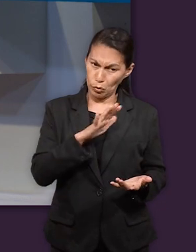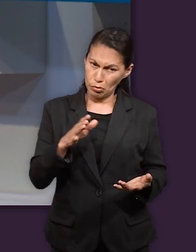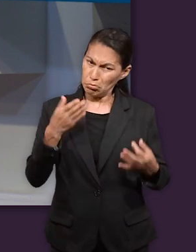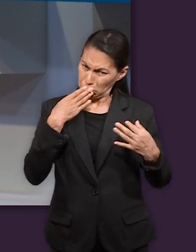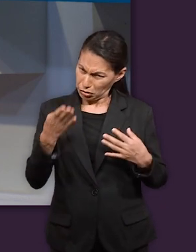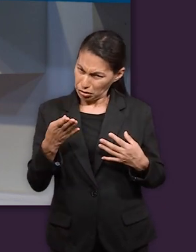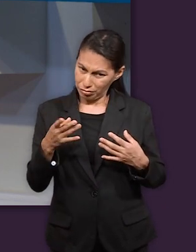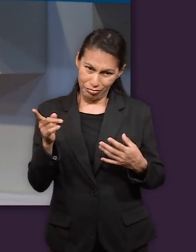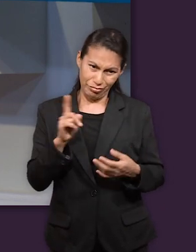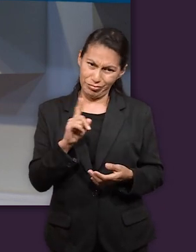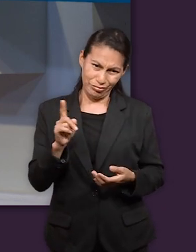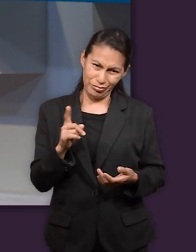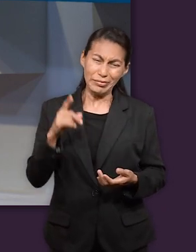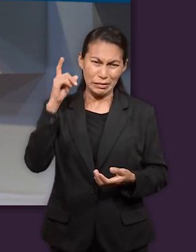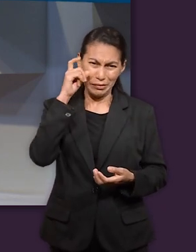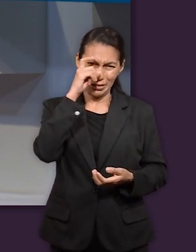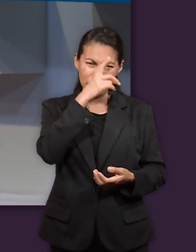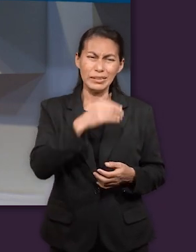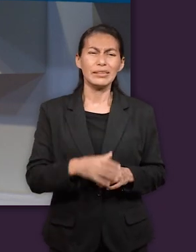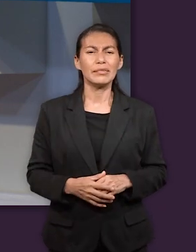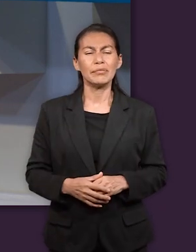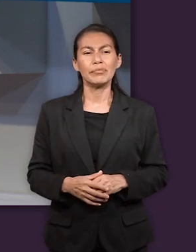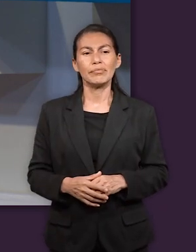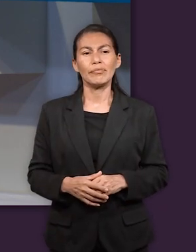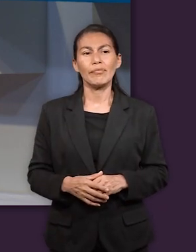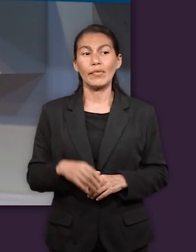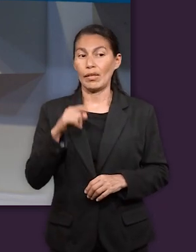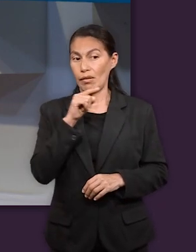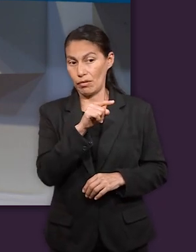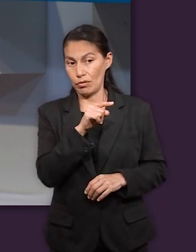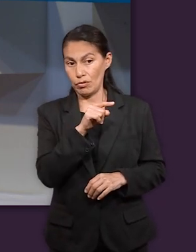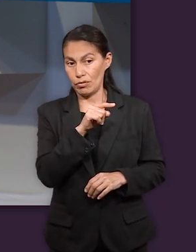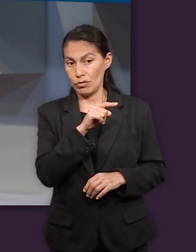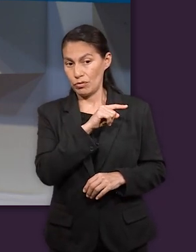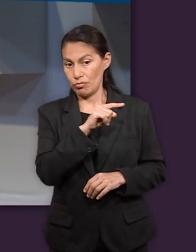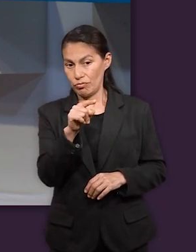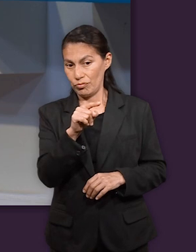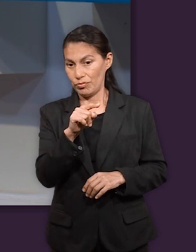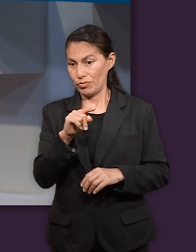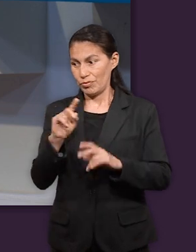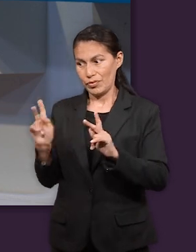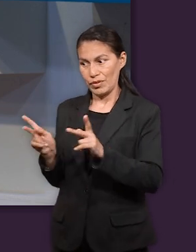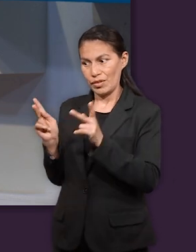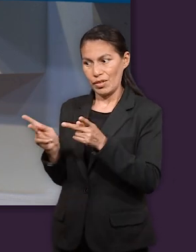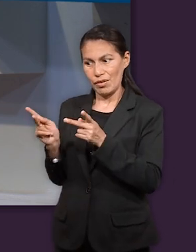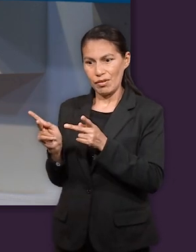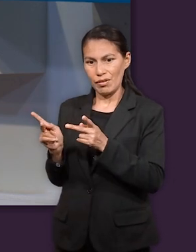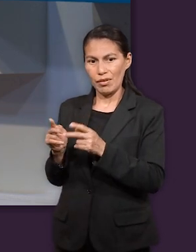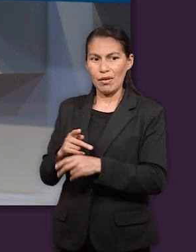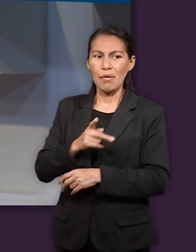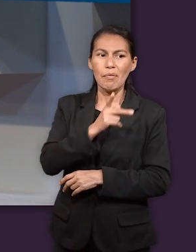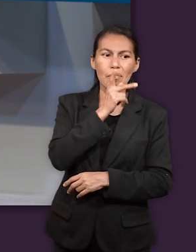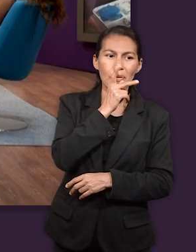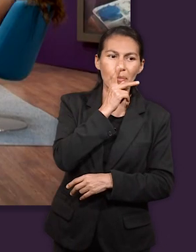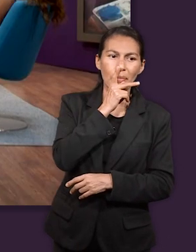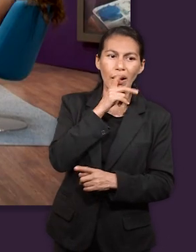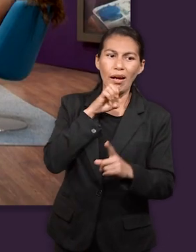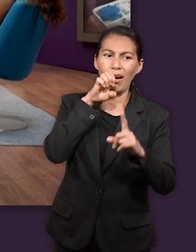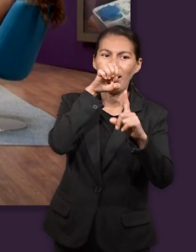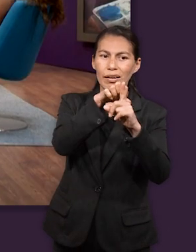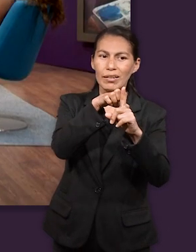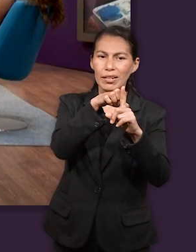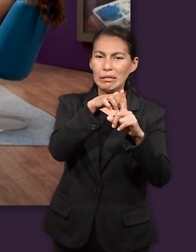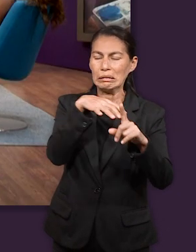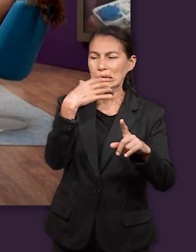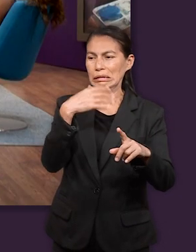un hecho sencillo aunque era su medio hermano pero pues lo que habían hecho de venderlo y engañar a su padre pues